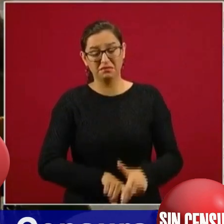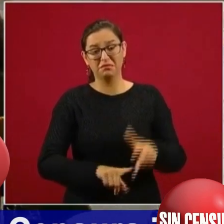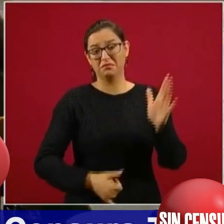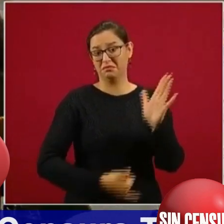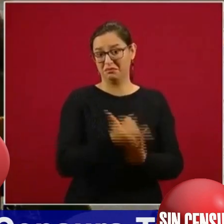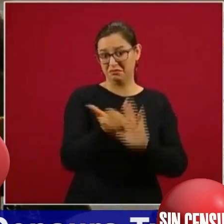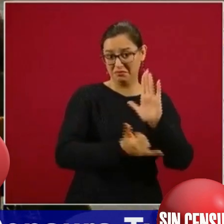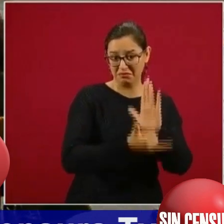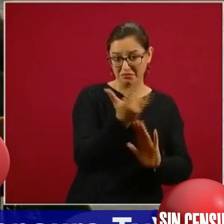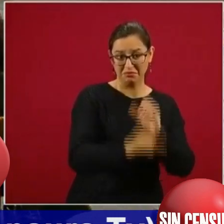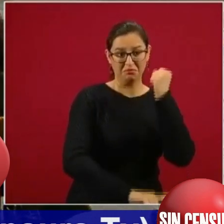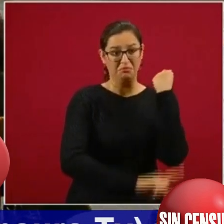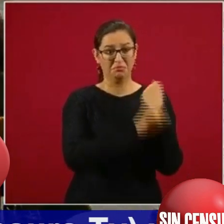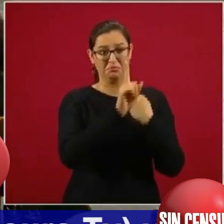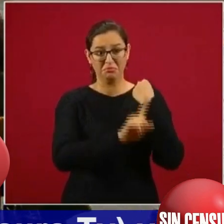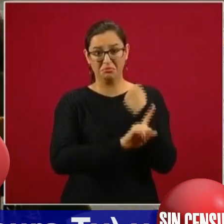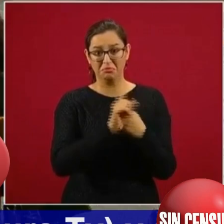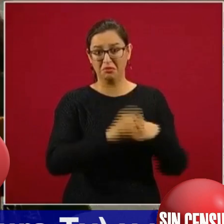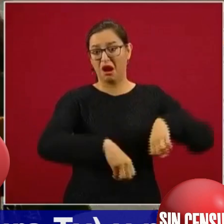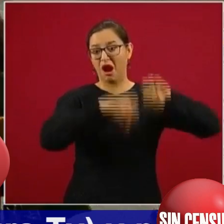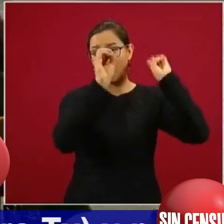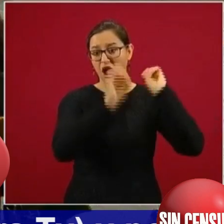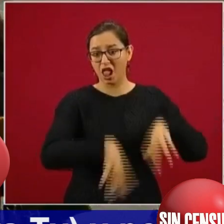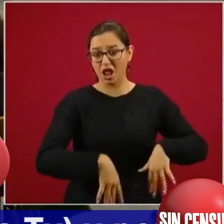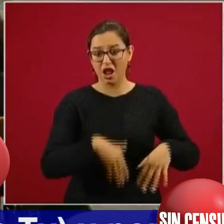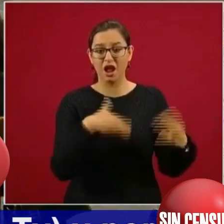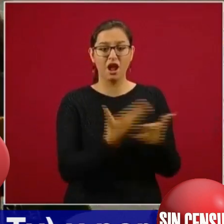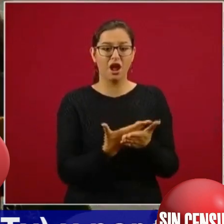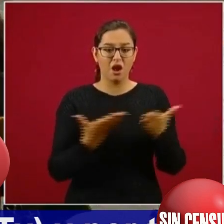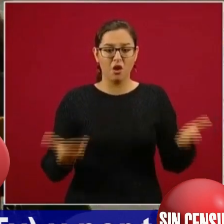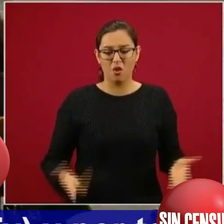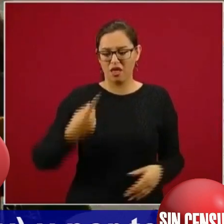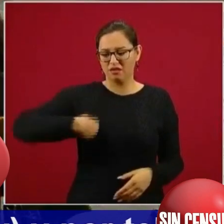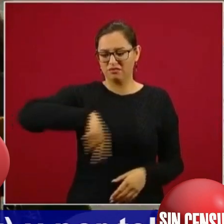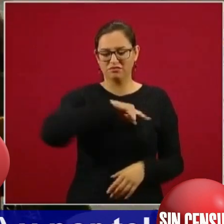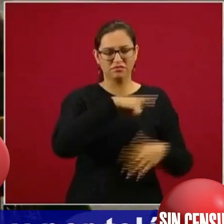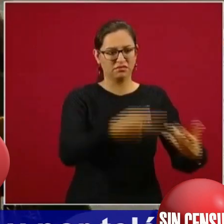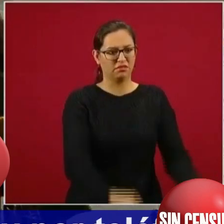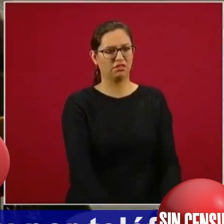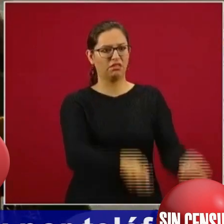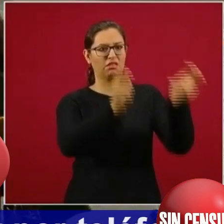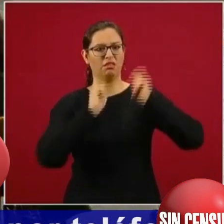y que no podemos